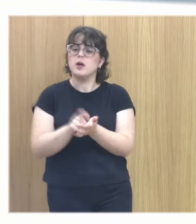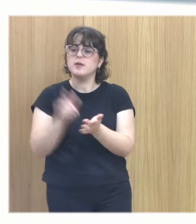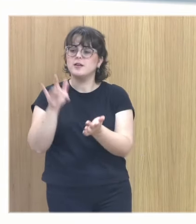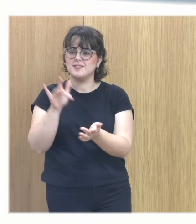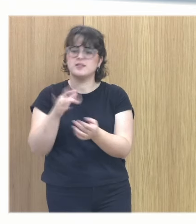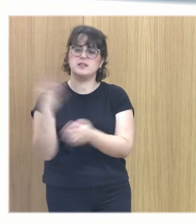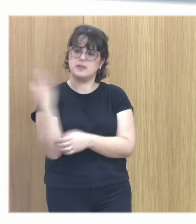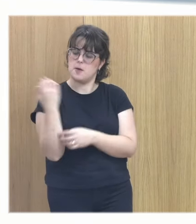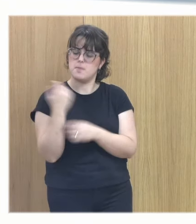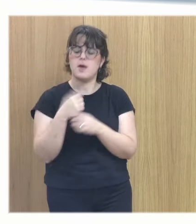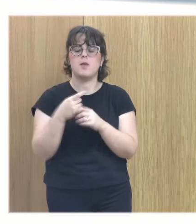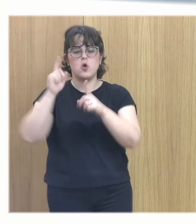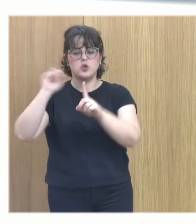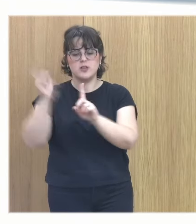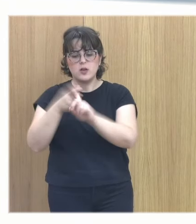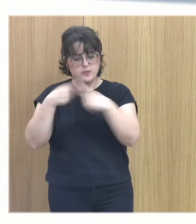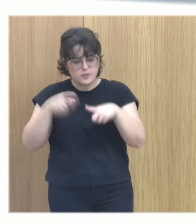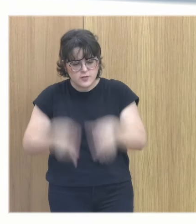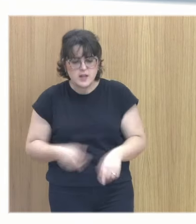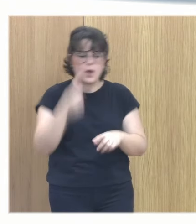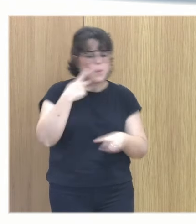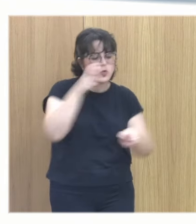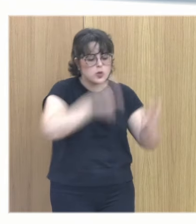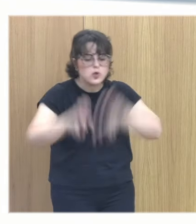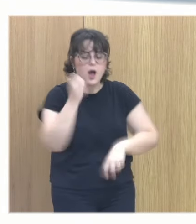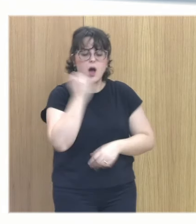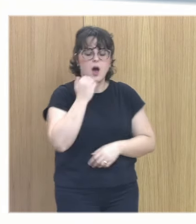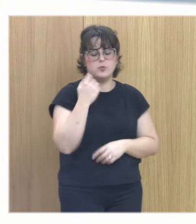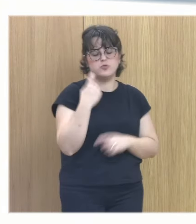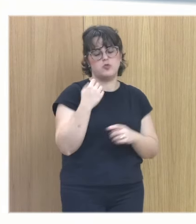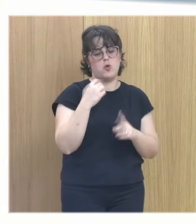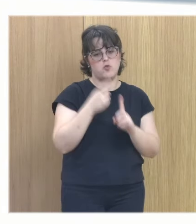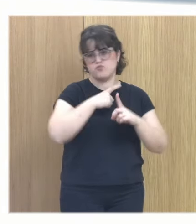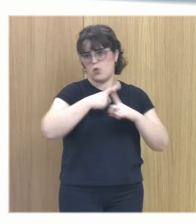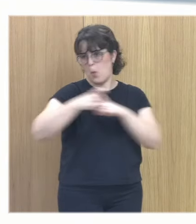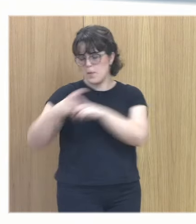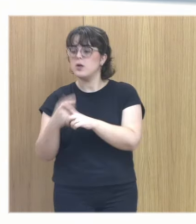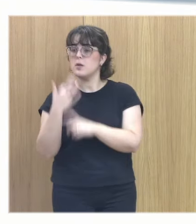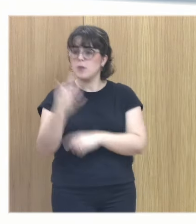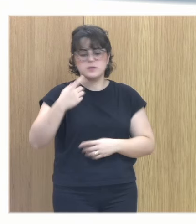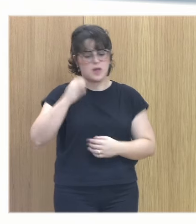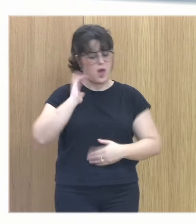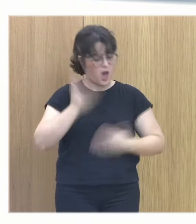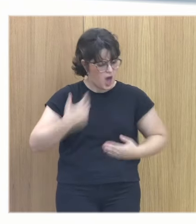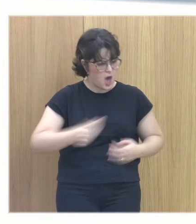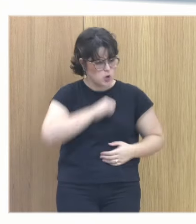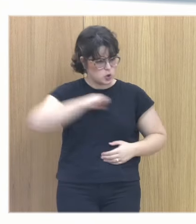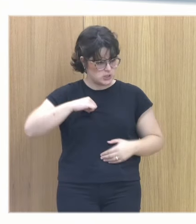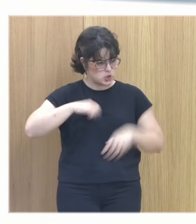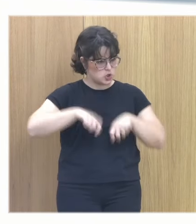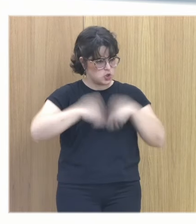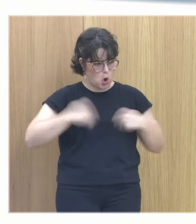diagnóstico diferencial una búsqueda de trauma complejo en la infancia de estas personas y en las autolesiones en las